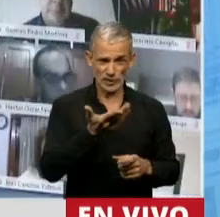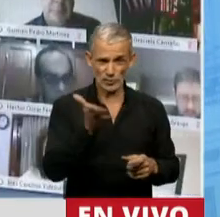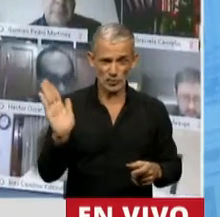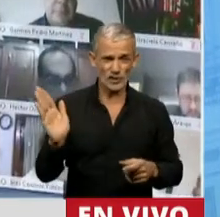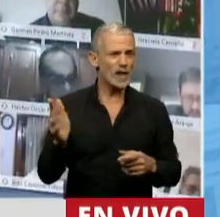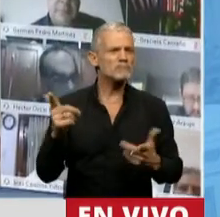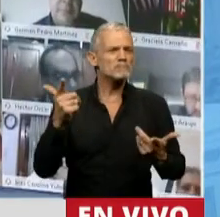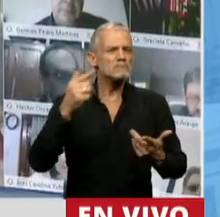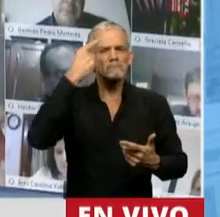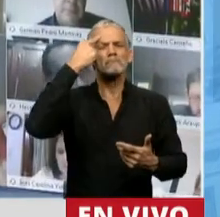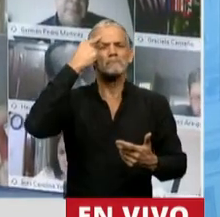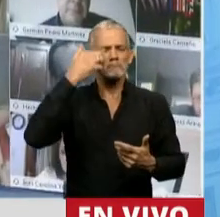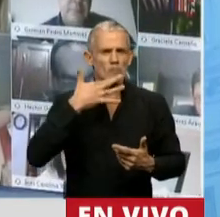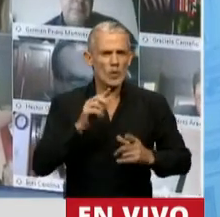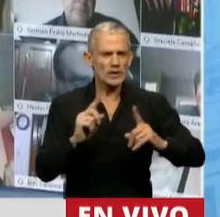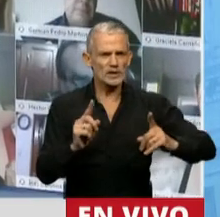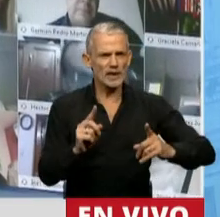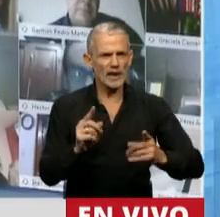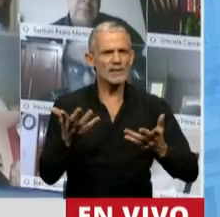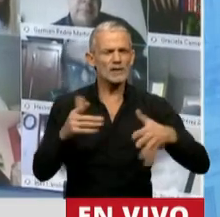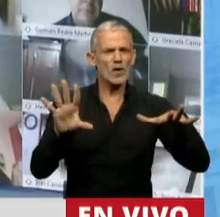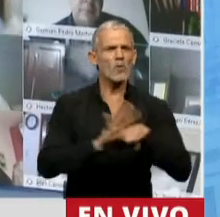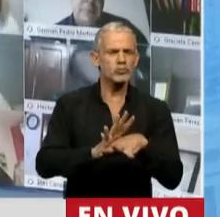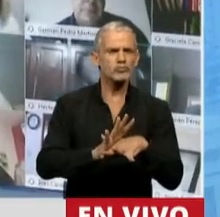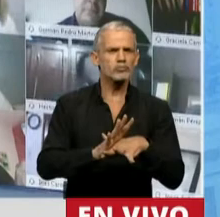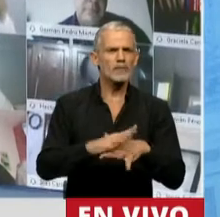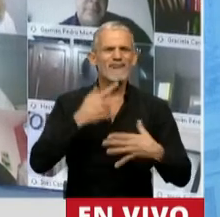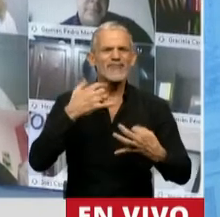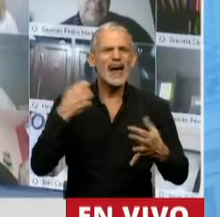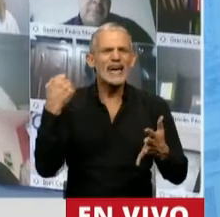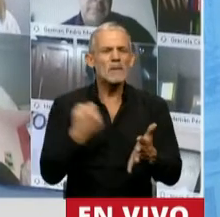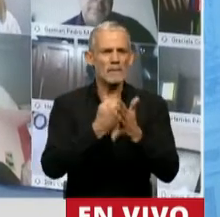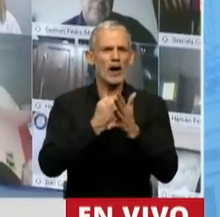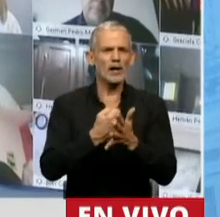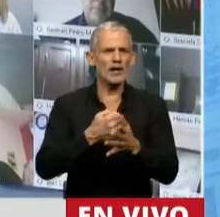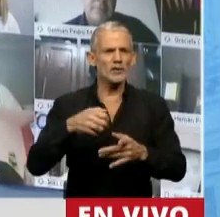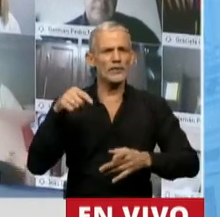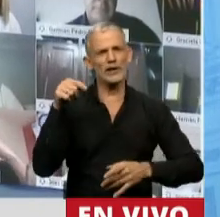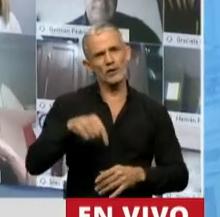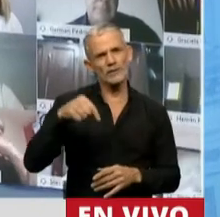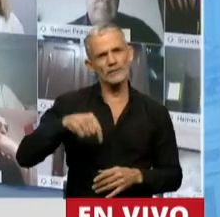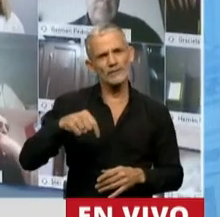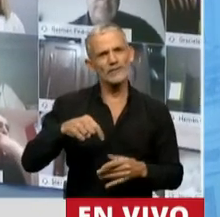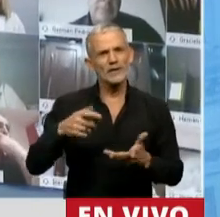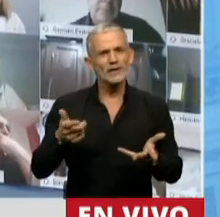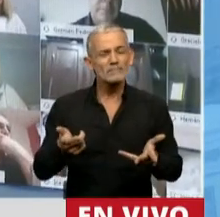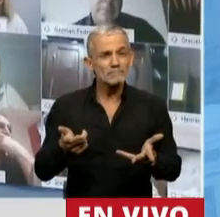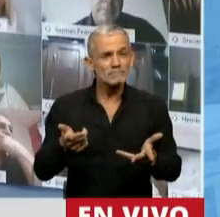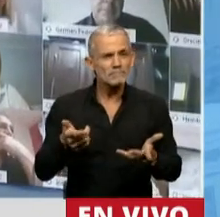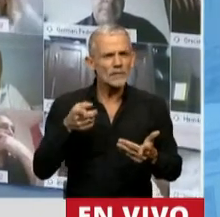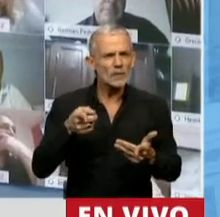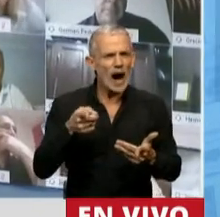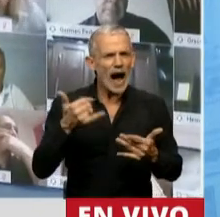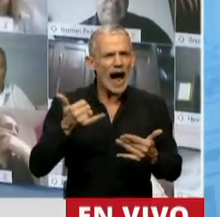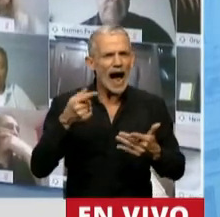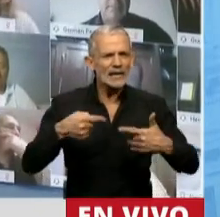tener una conciencia precisa de los verdaderos impactos de estos delitos. Por supuesto que el hecho de que